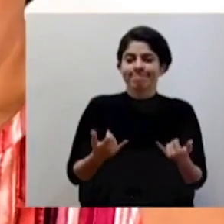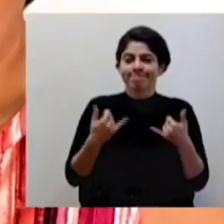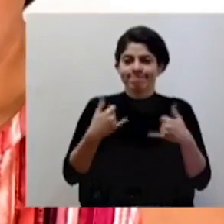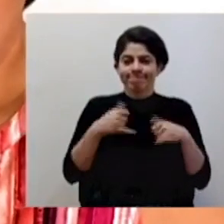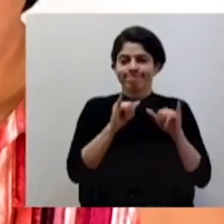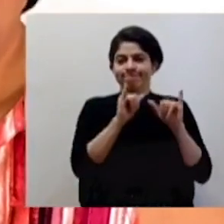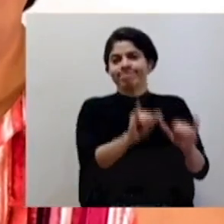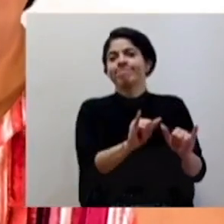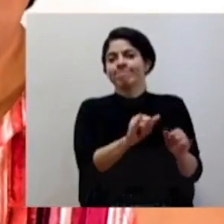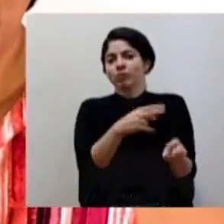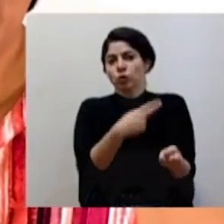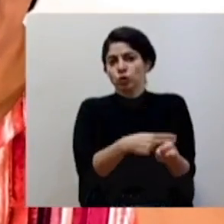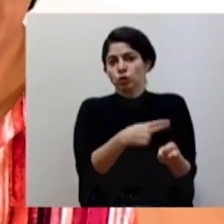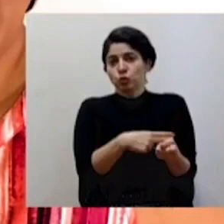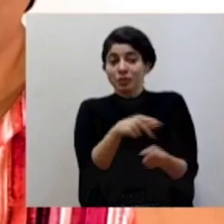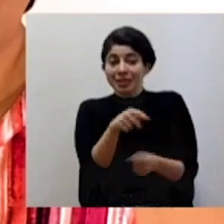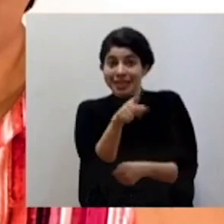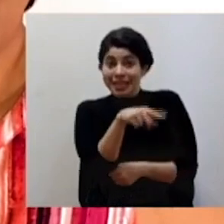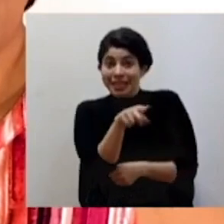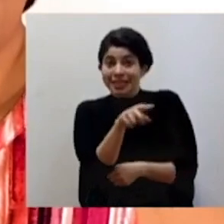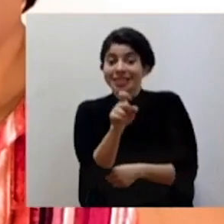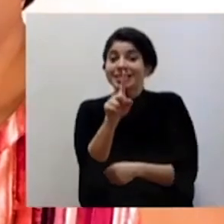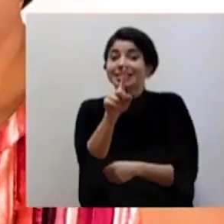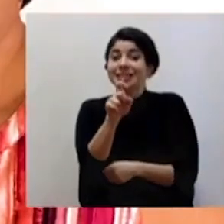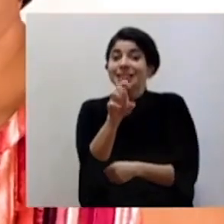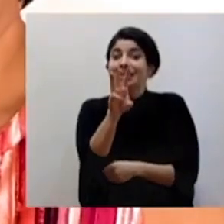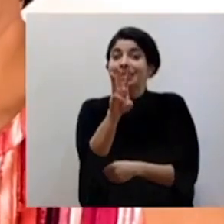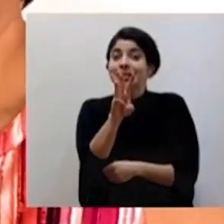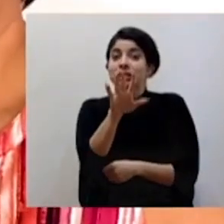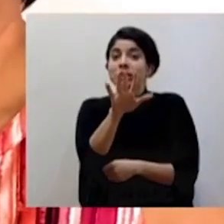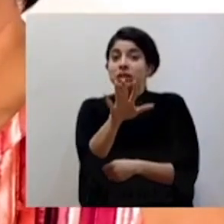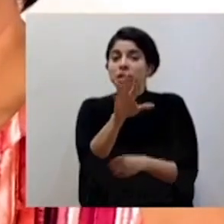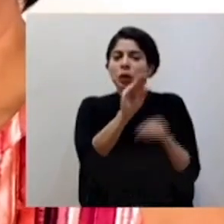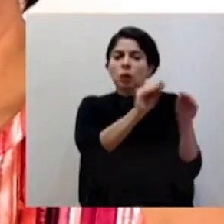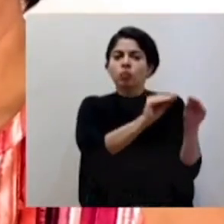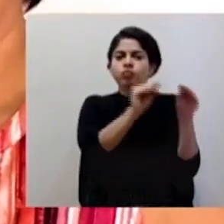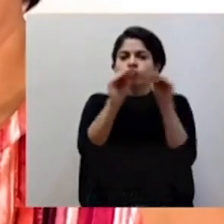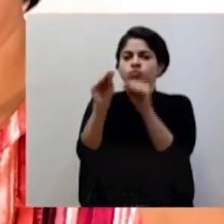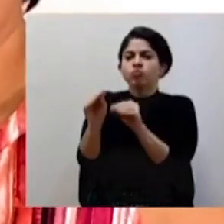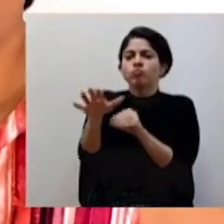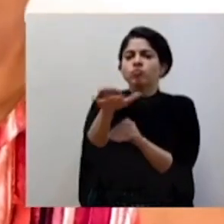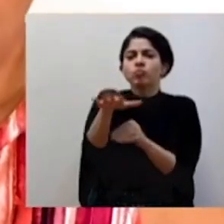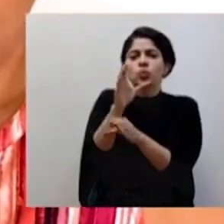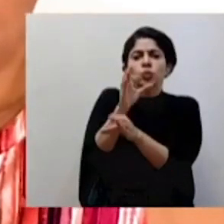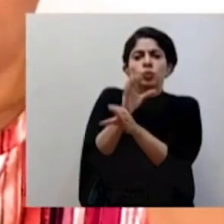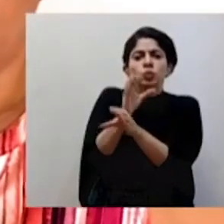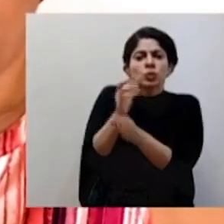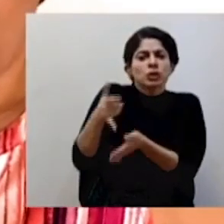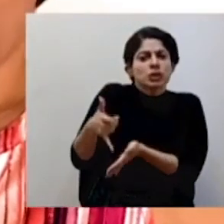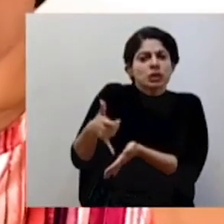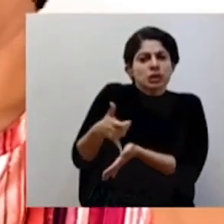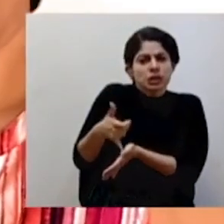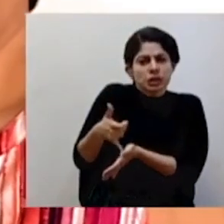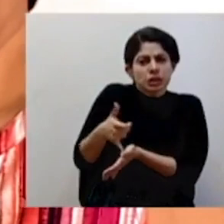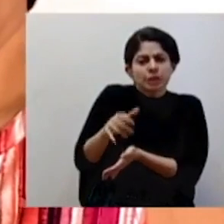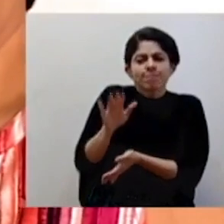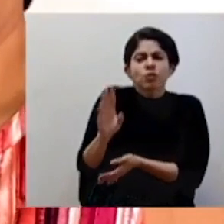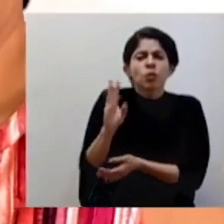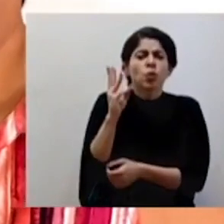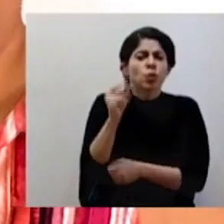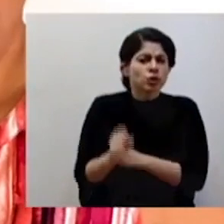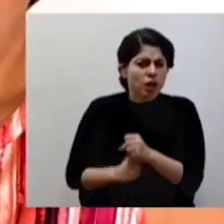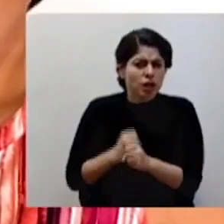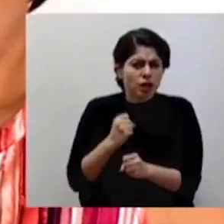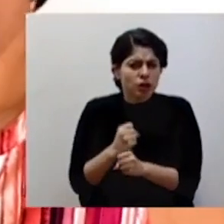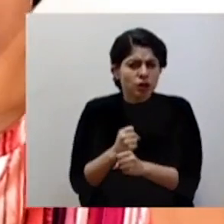hospitalizadas. De estas, 165 se encuentran en unidades de cuidados intensivos con un rango